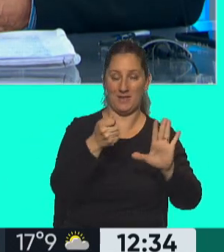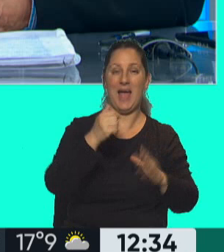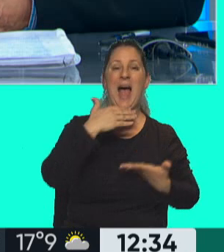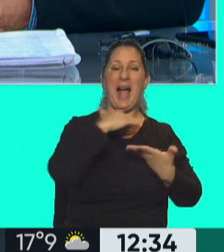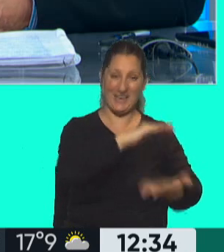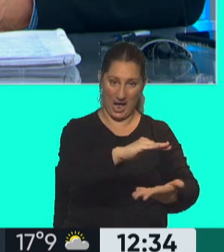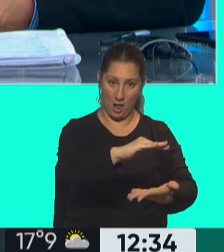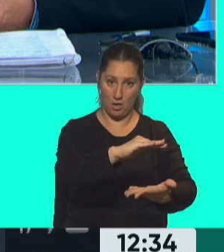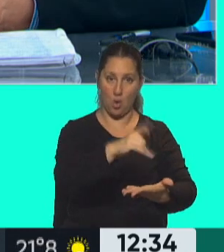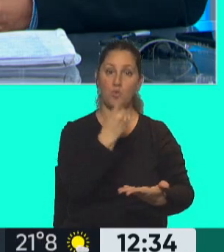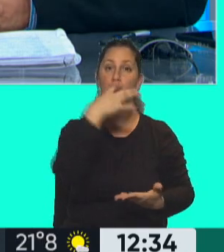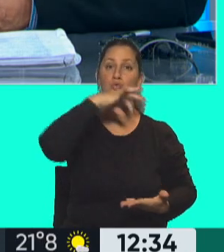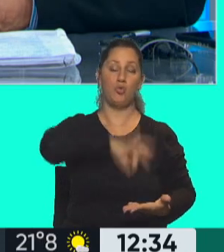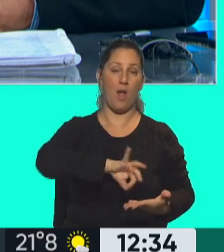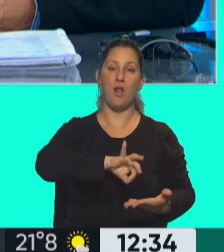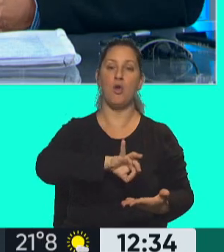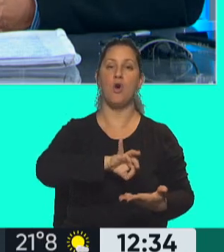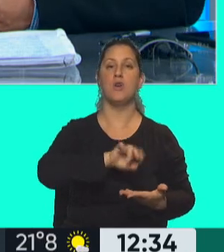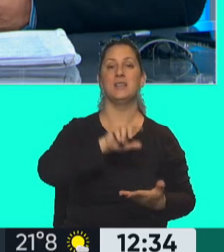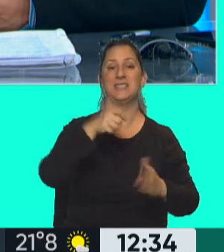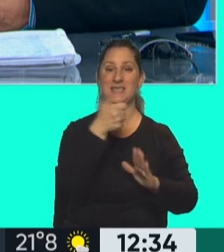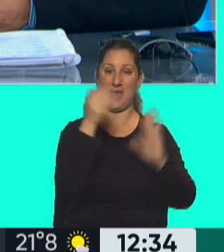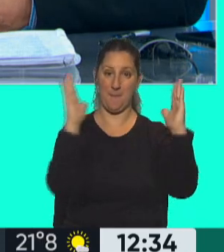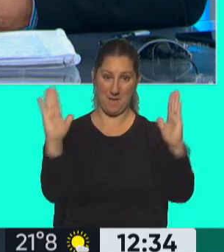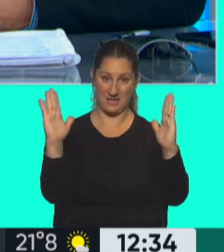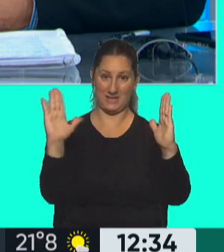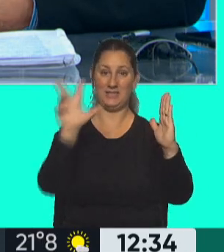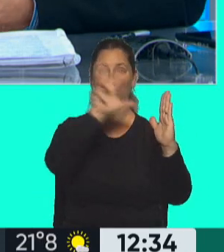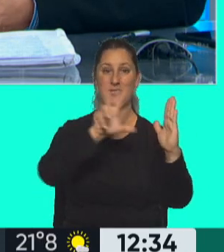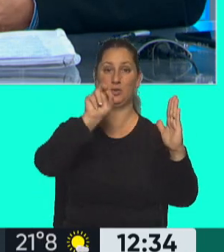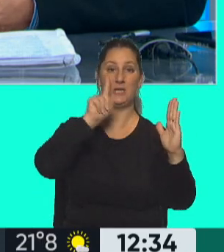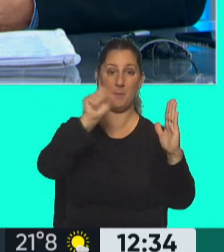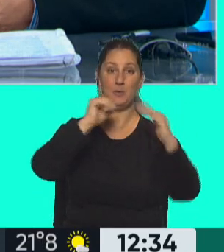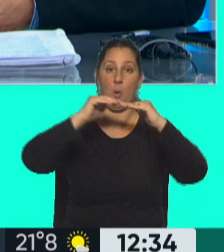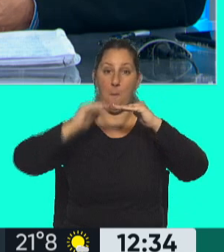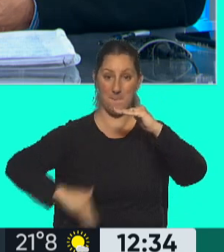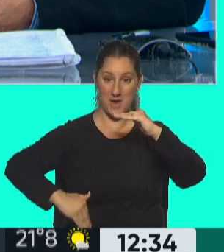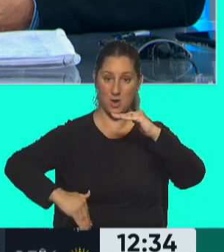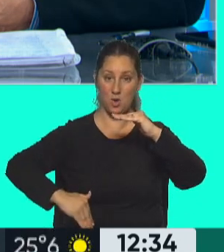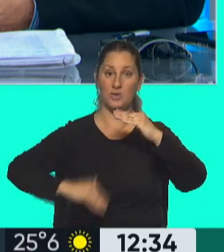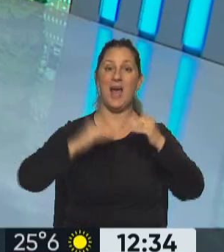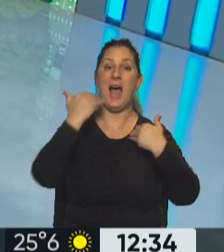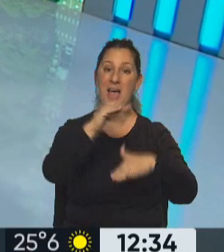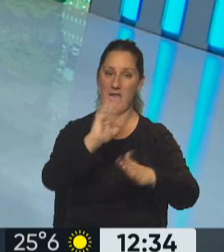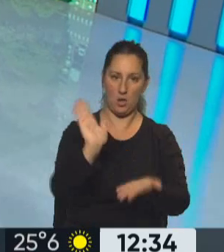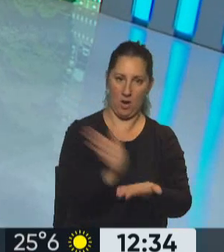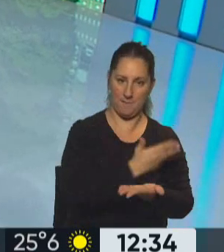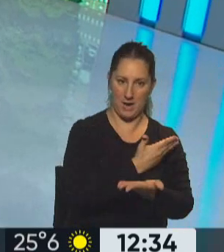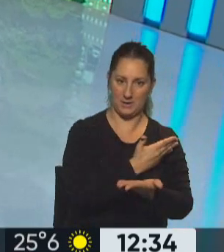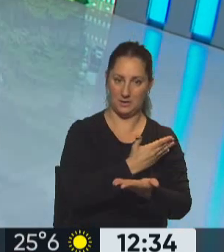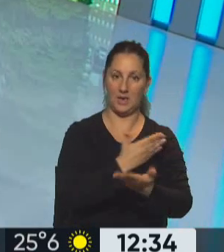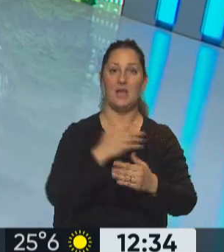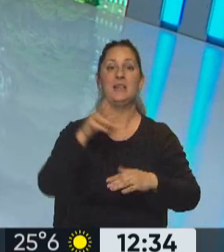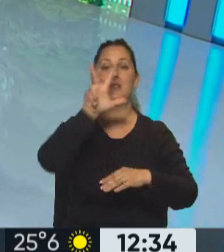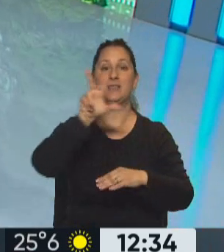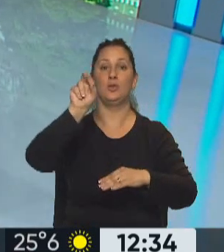estén para un sueldo que esté en el semestre en 330.000 pesos o menos, quedan excluidos. El resto, por Los que están por encima